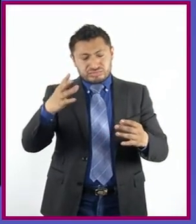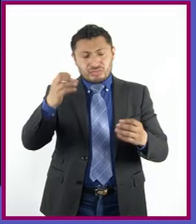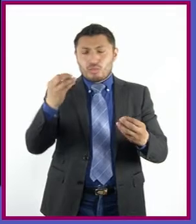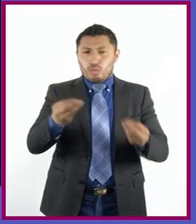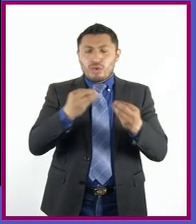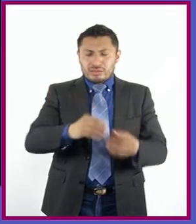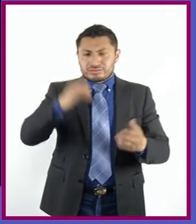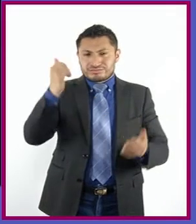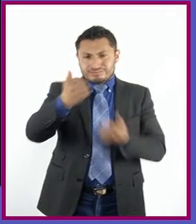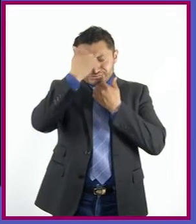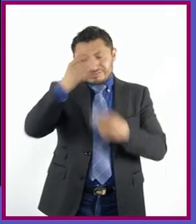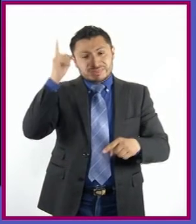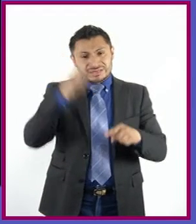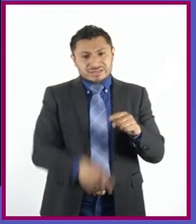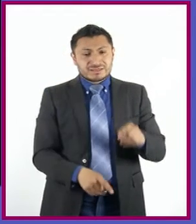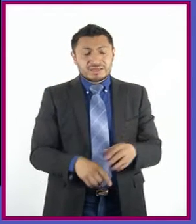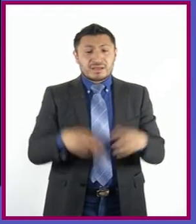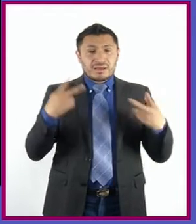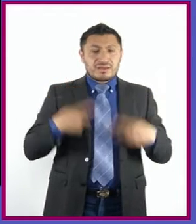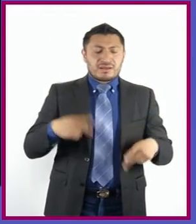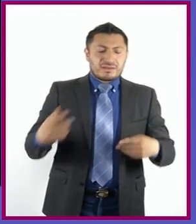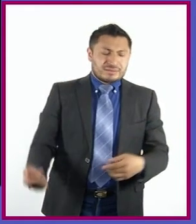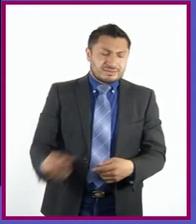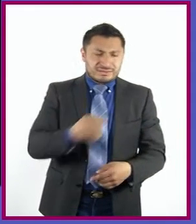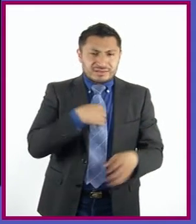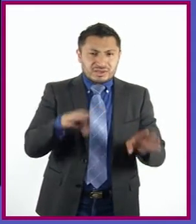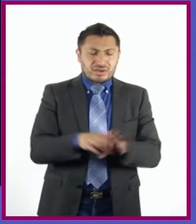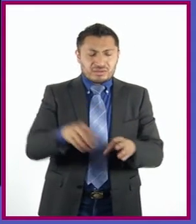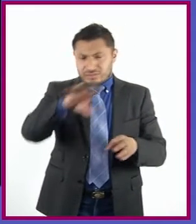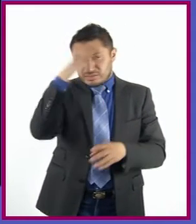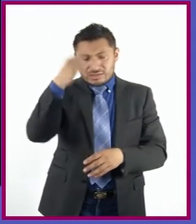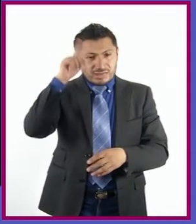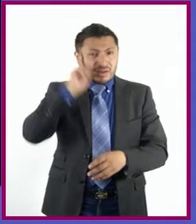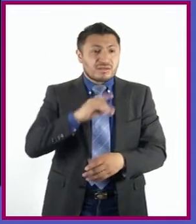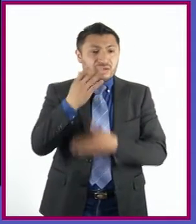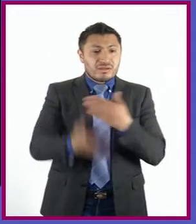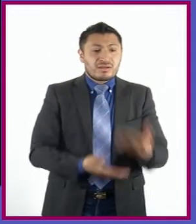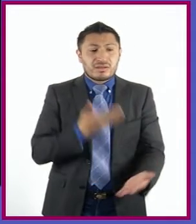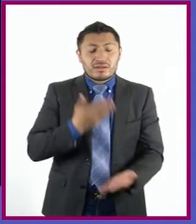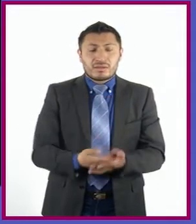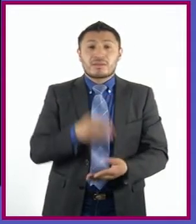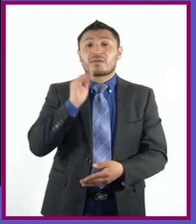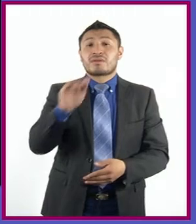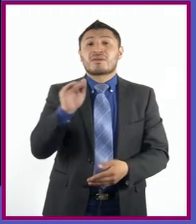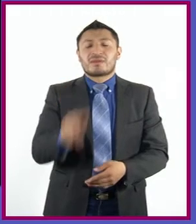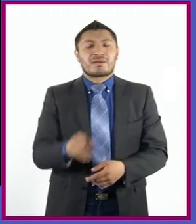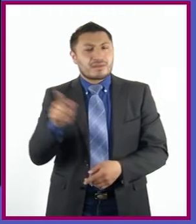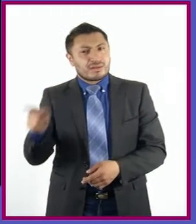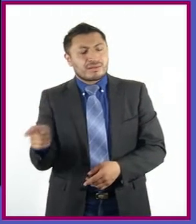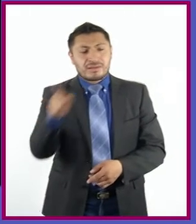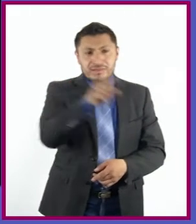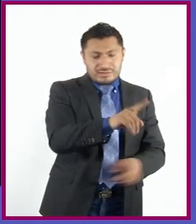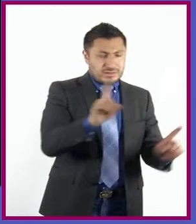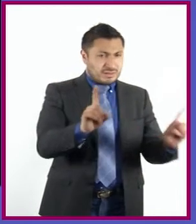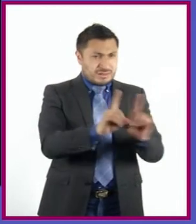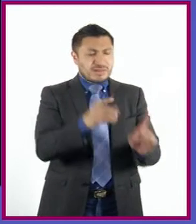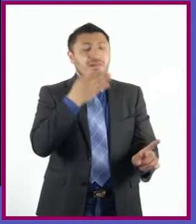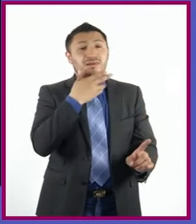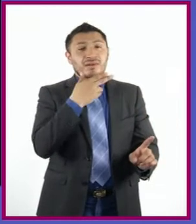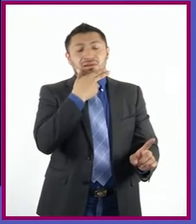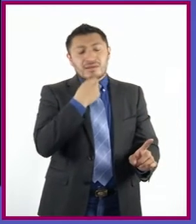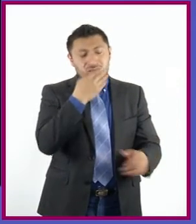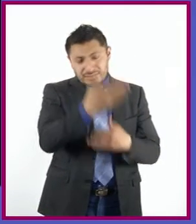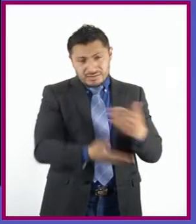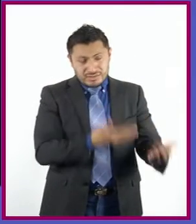Pesome que el primer día, echado el cuello, trajese el retrato de una dama. Háblele en el cortés mente. Es